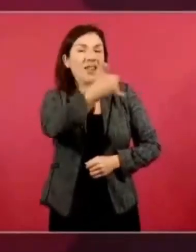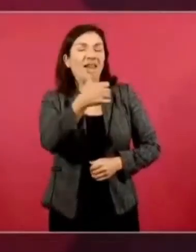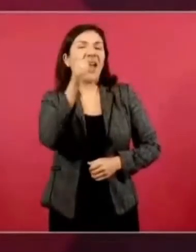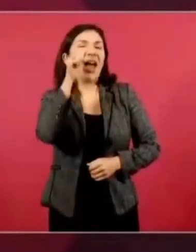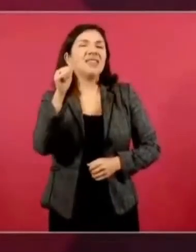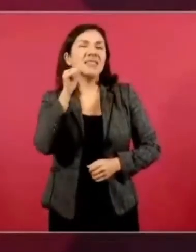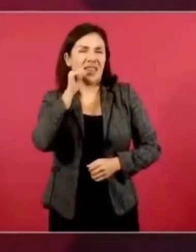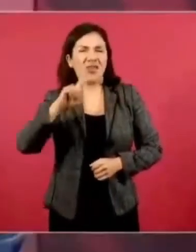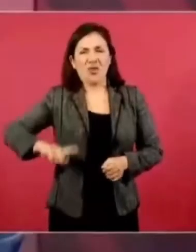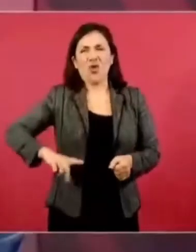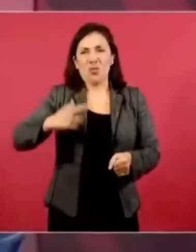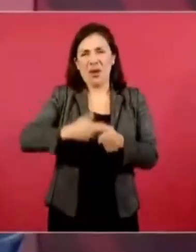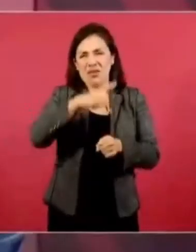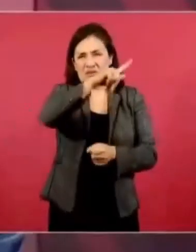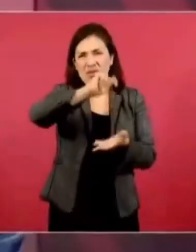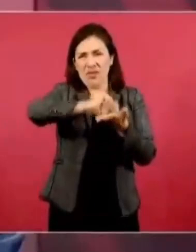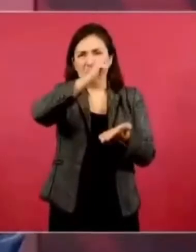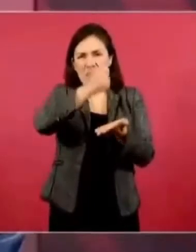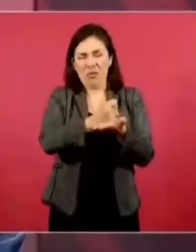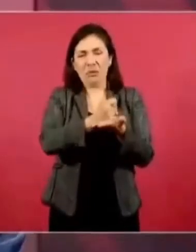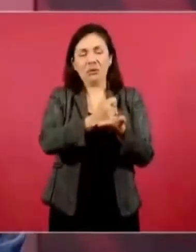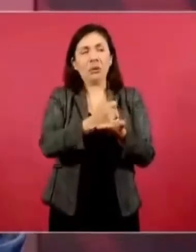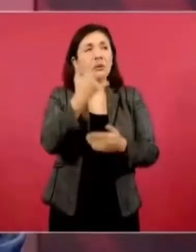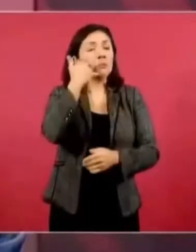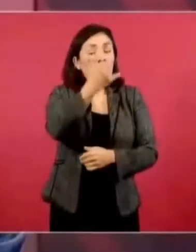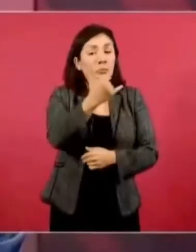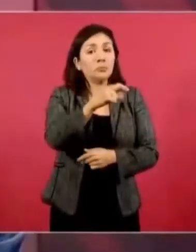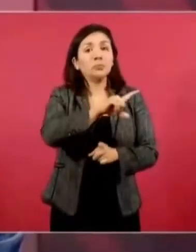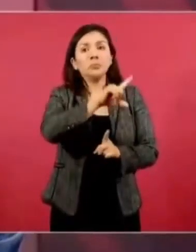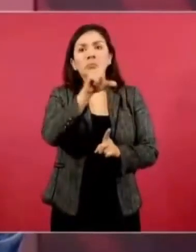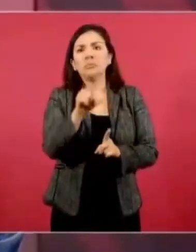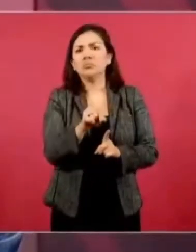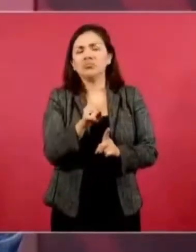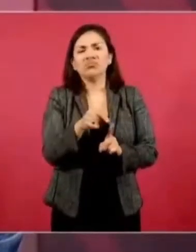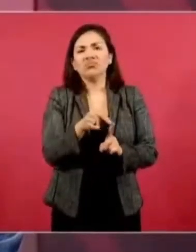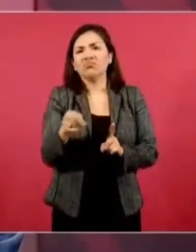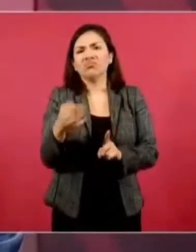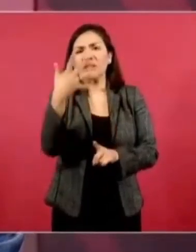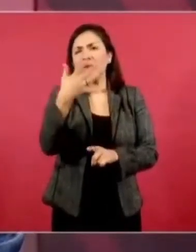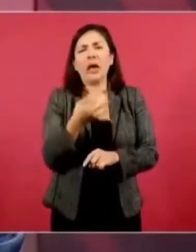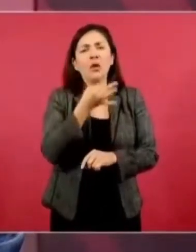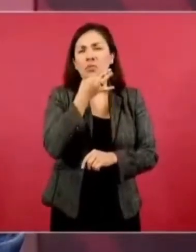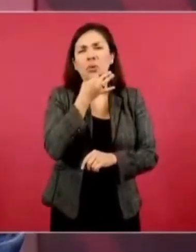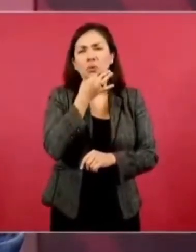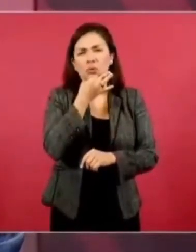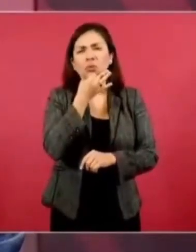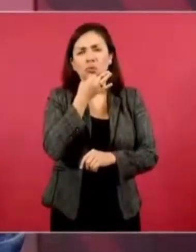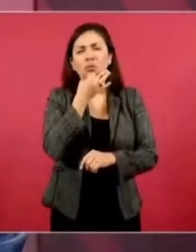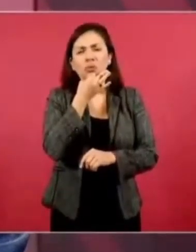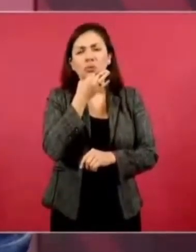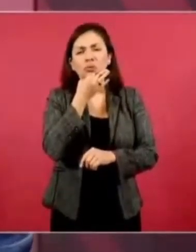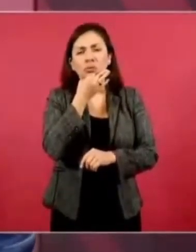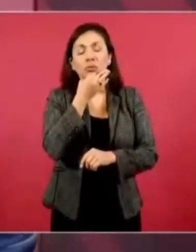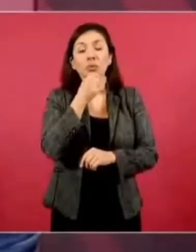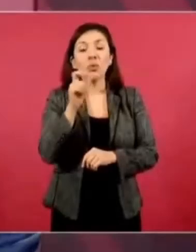a los cinco minutos de que